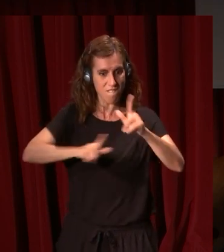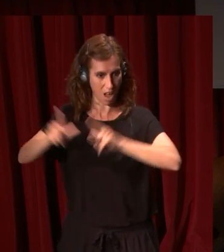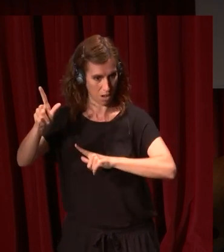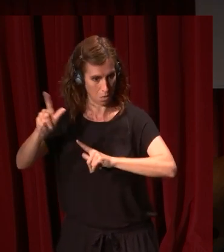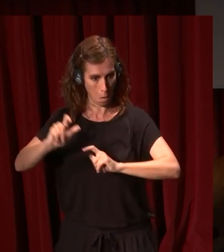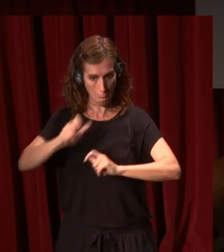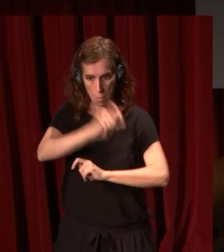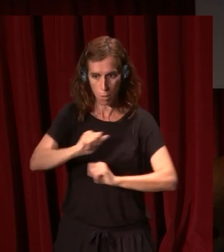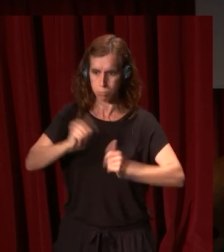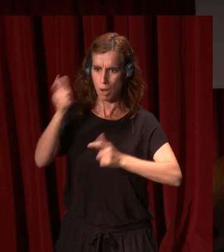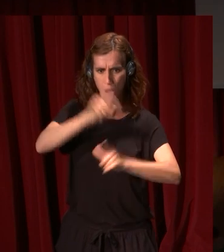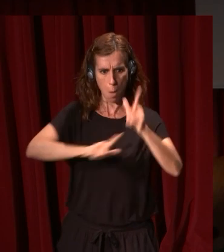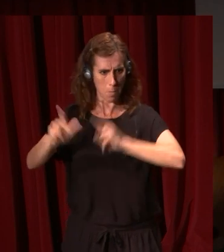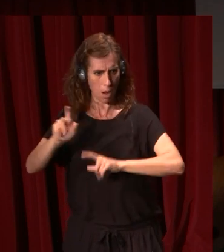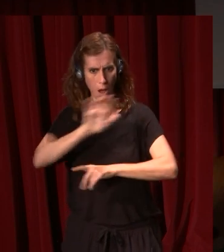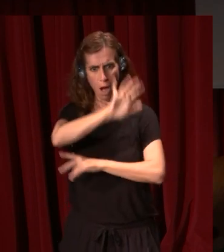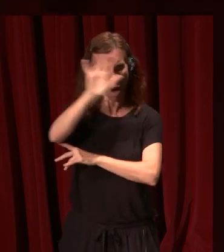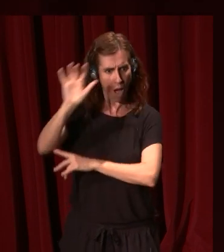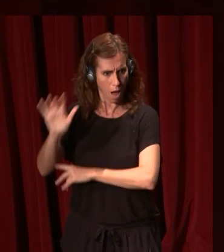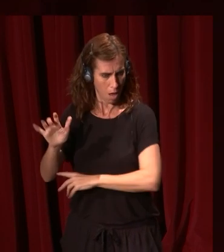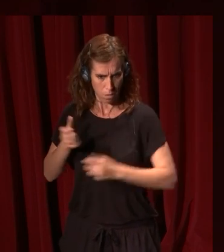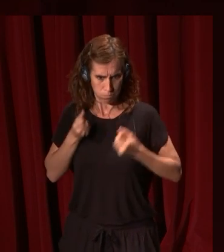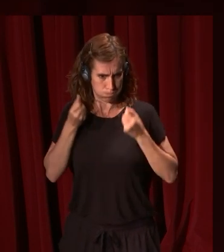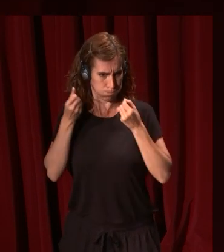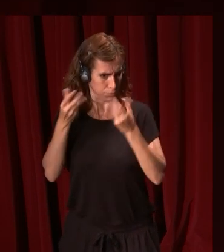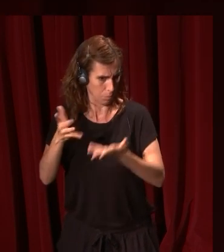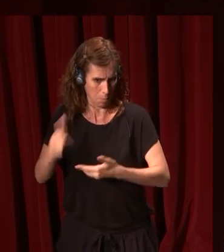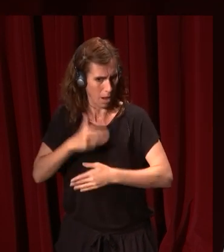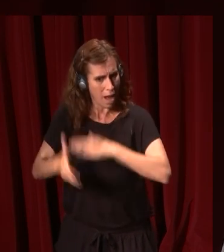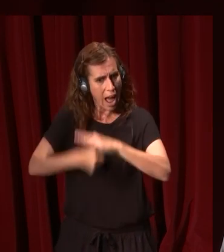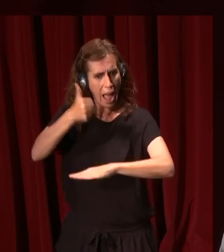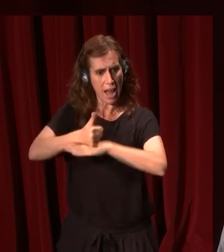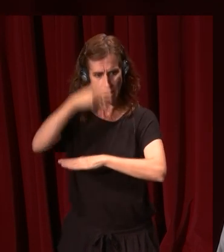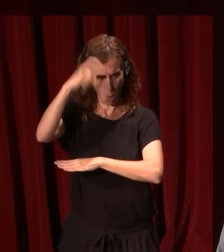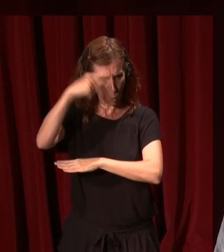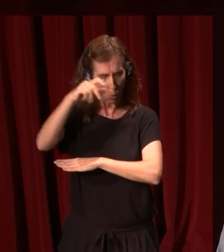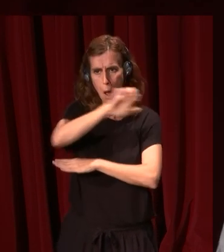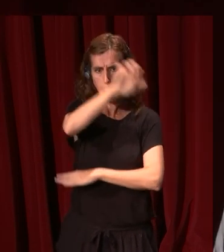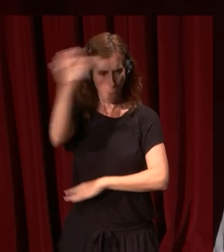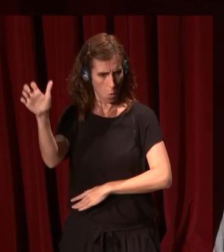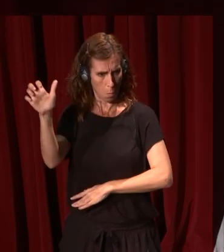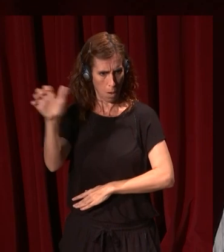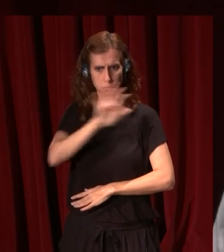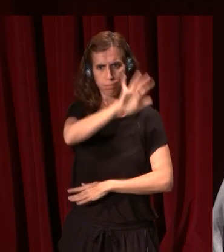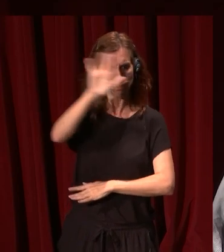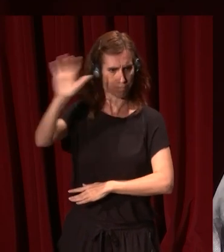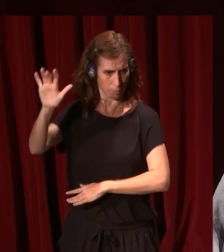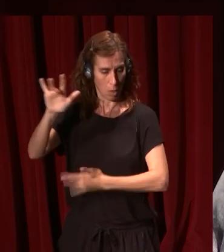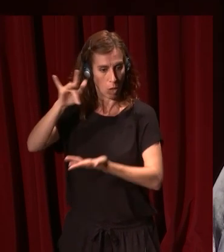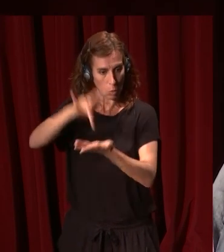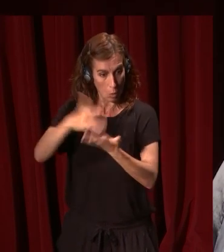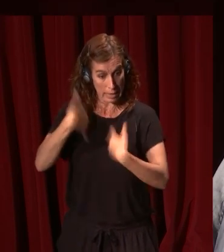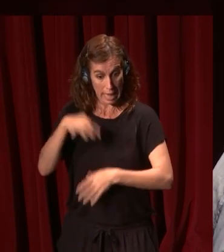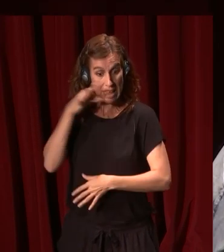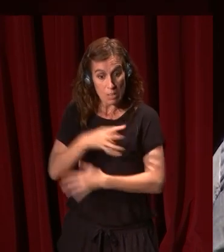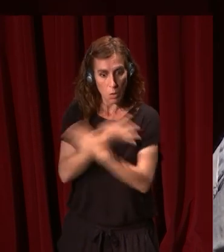gente empieza a viajar en números importantes, sobre todo la élite cultural, por Europa, lo ha hecho ya antes, pero aumenta el número